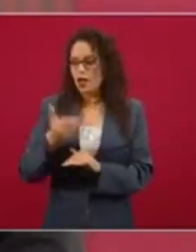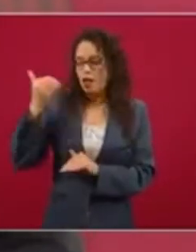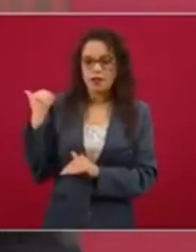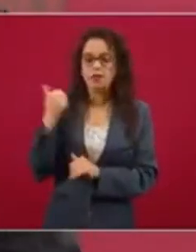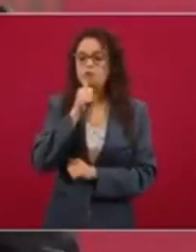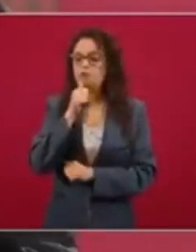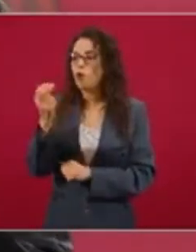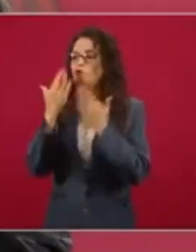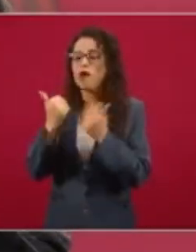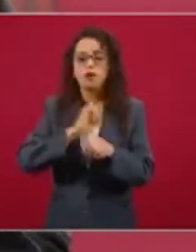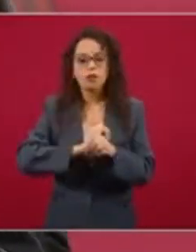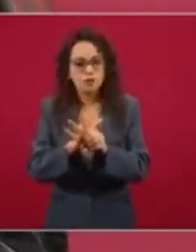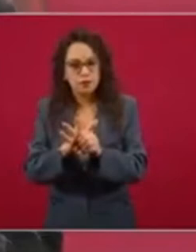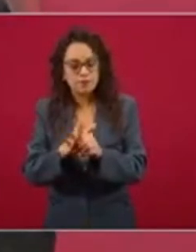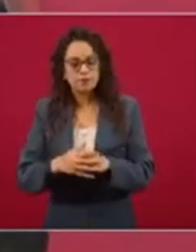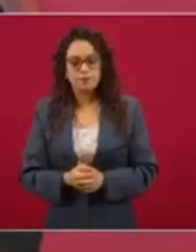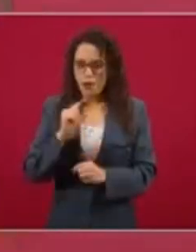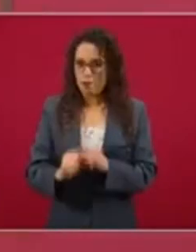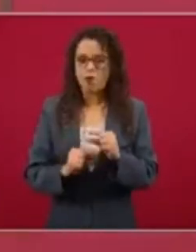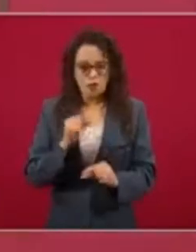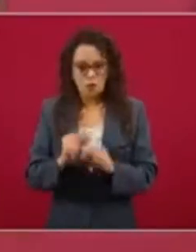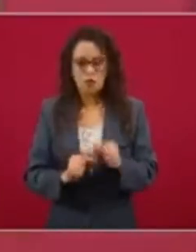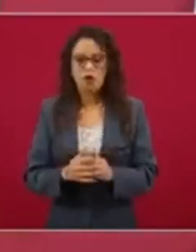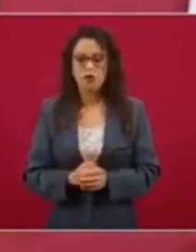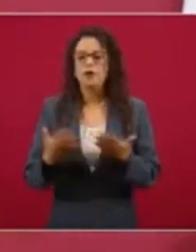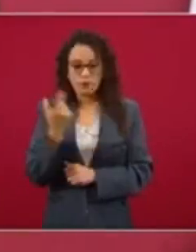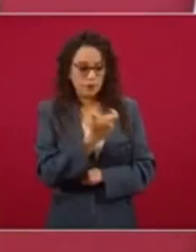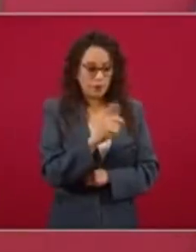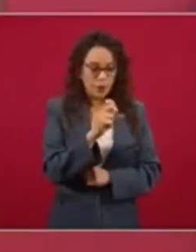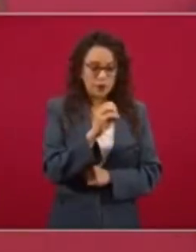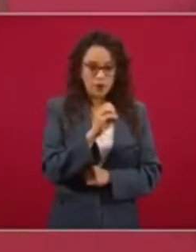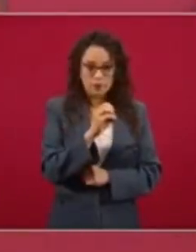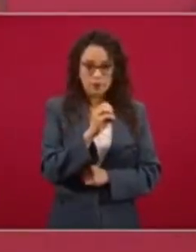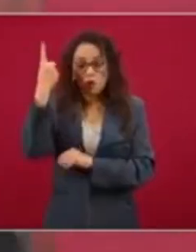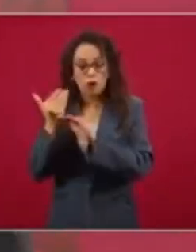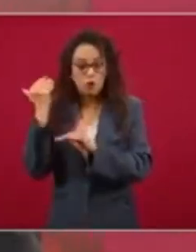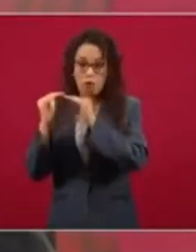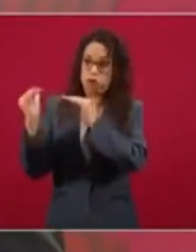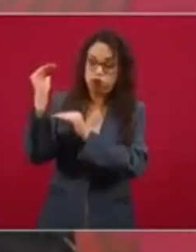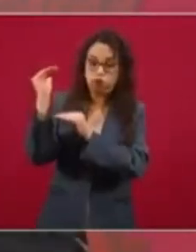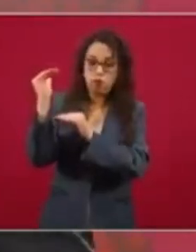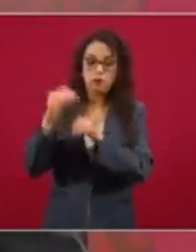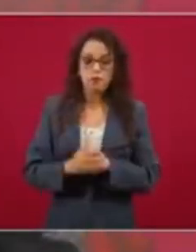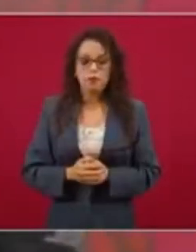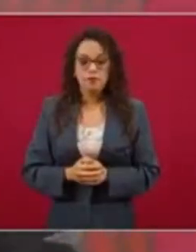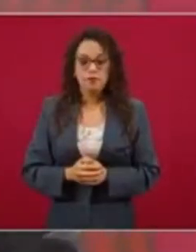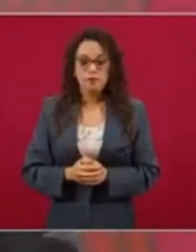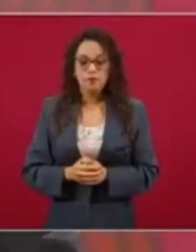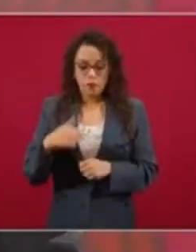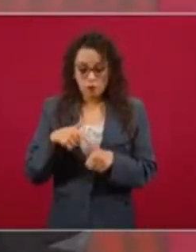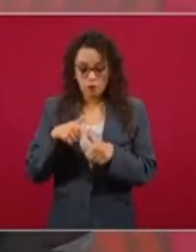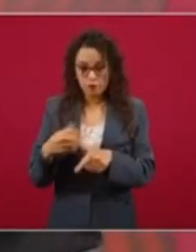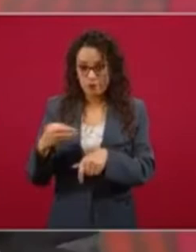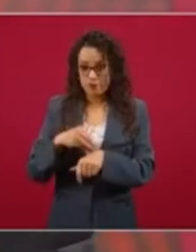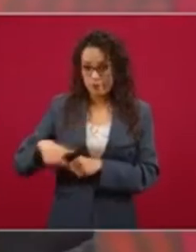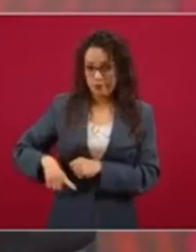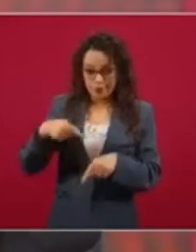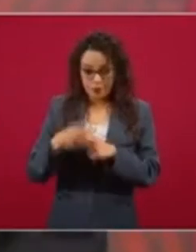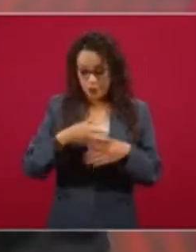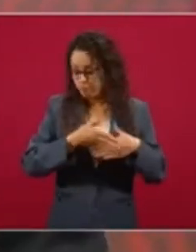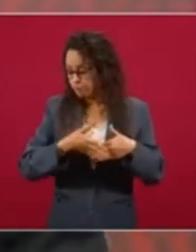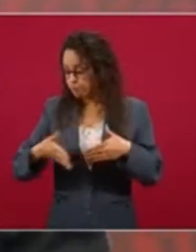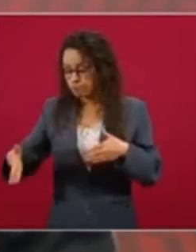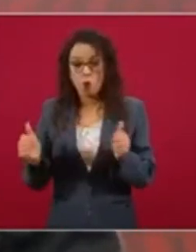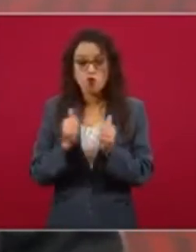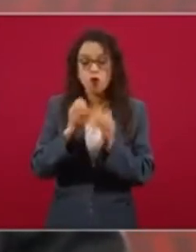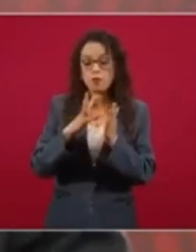antes de la pandemia y vamos avanzando. Ayer, por ejemplo, se apreció el peso en lo que llevamos del gobierno. Si tomamos en